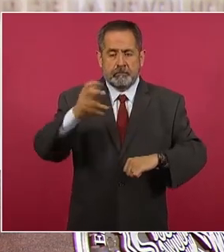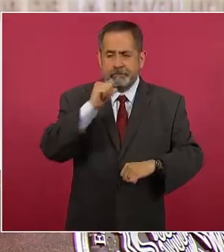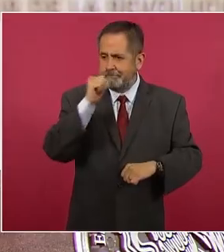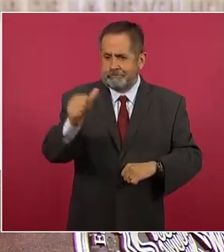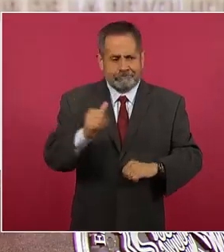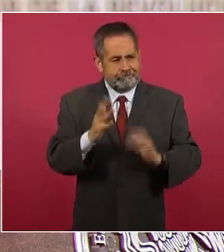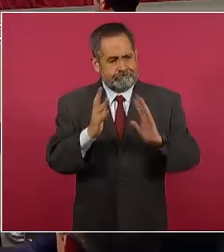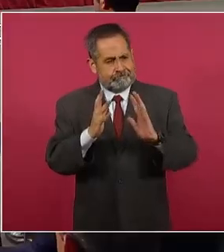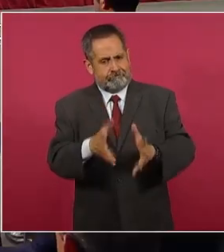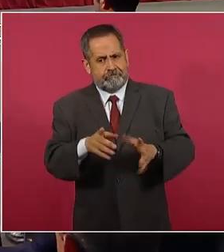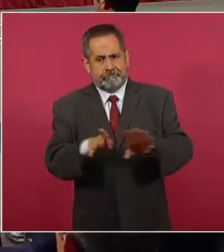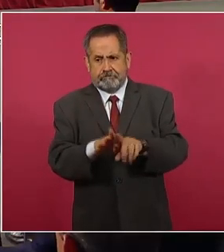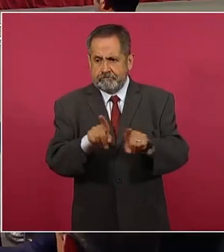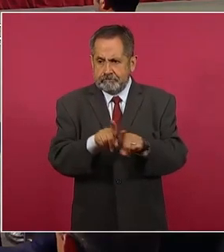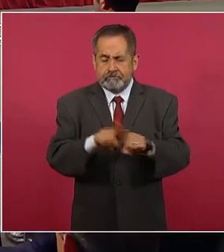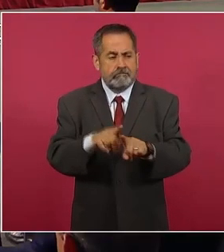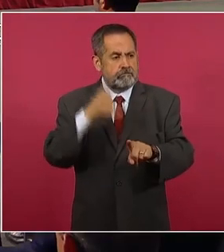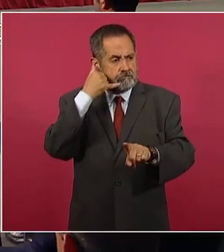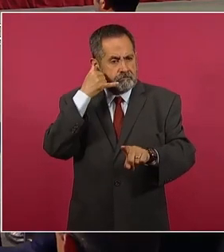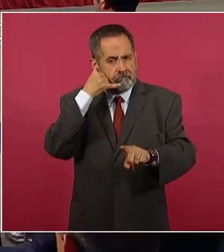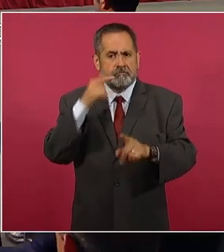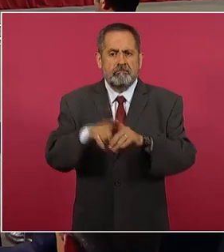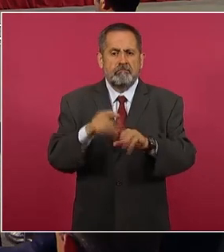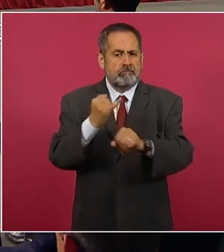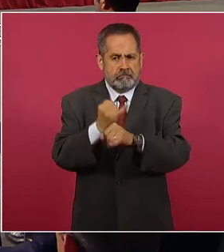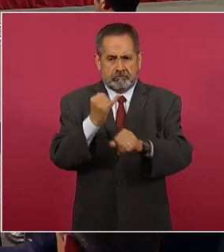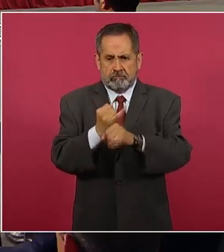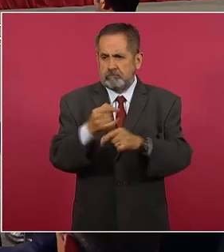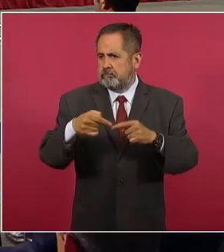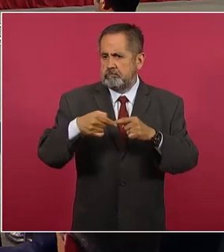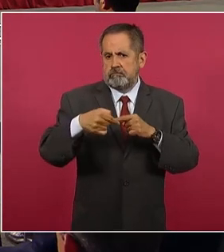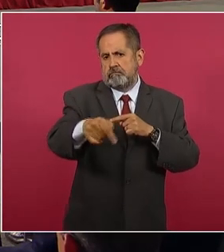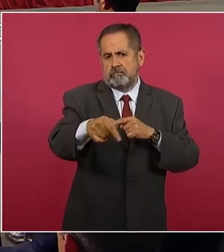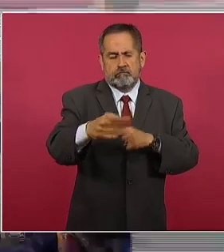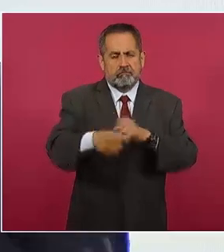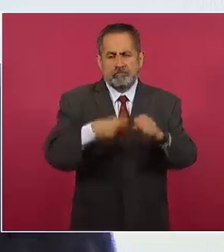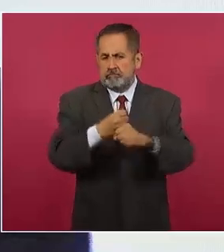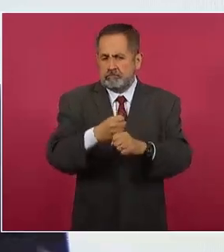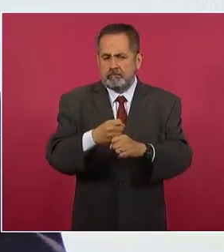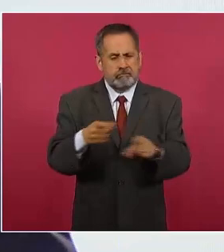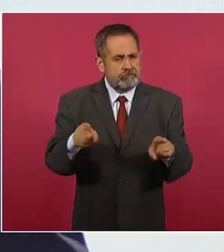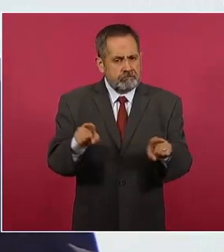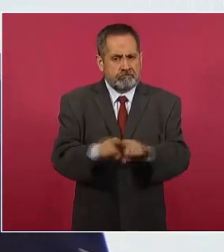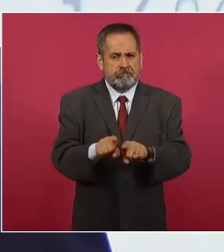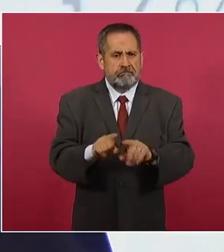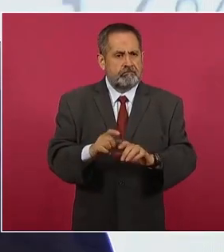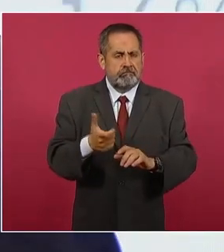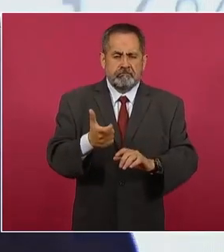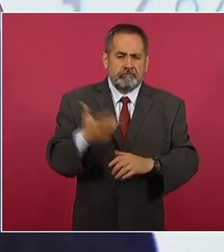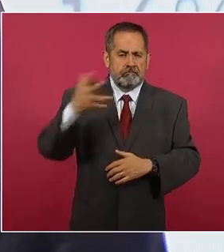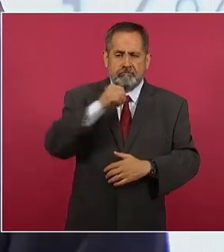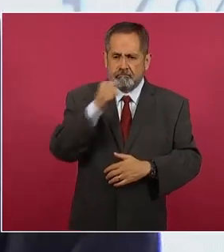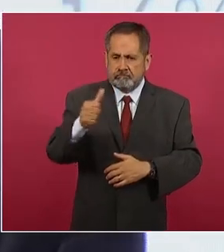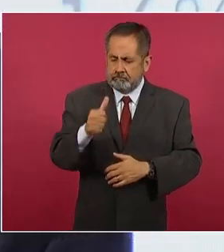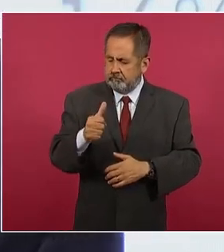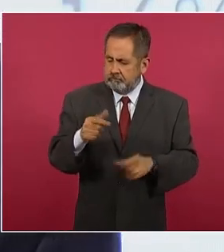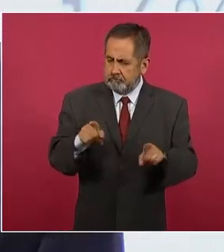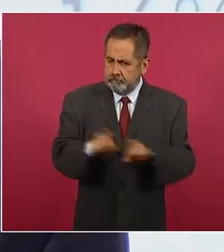de internet, por el resto del año. Aquí simplemente quiero